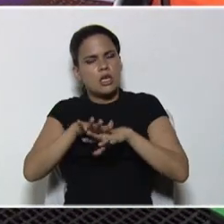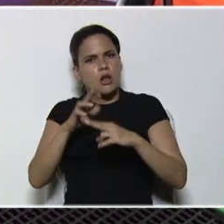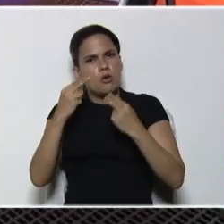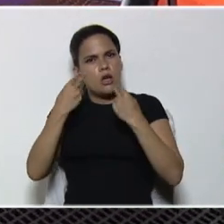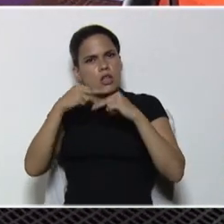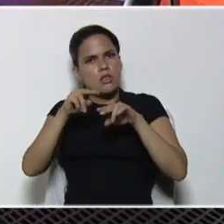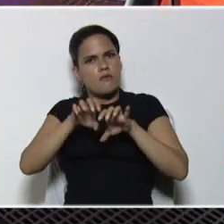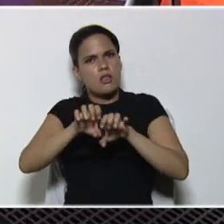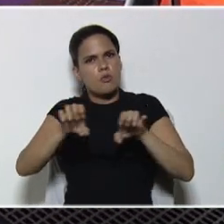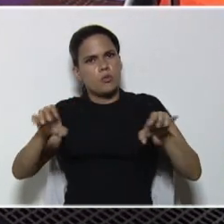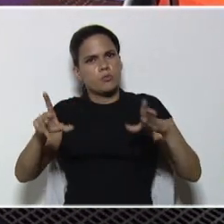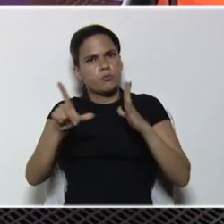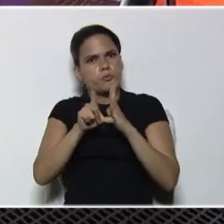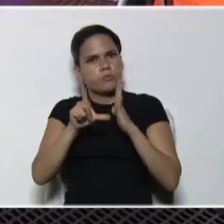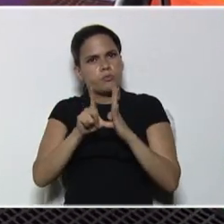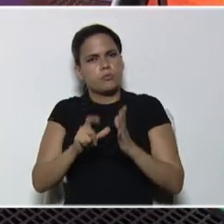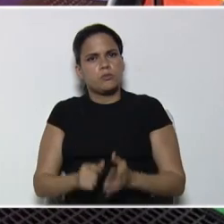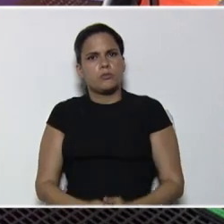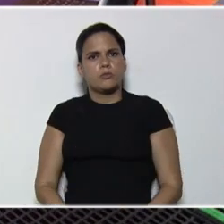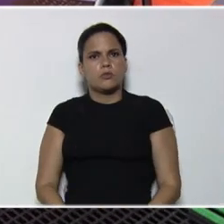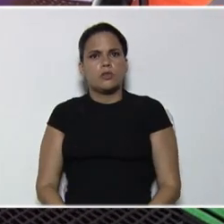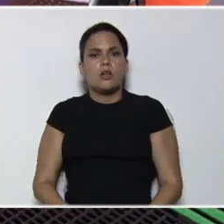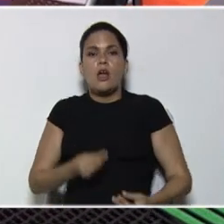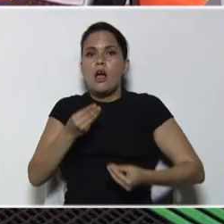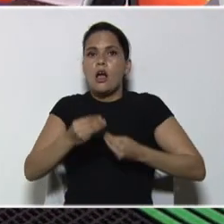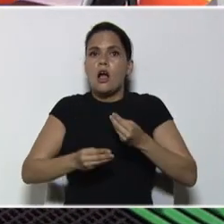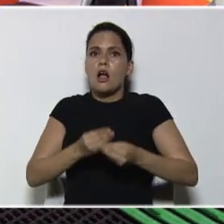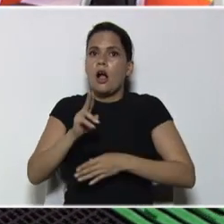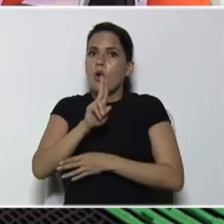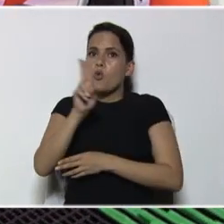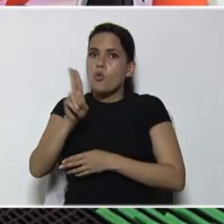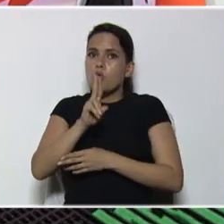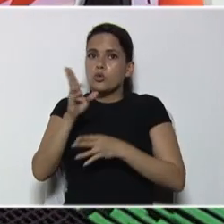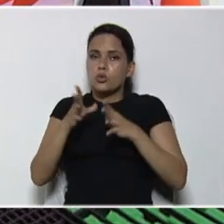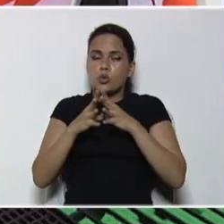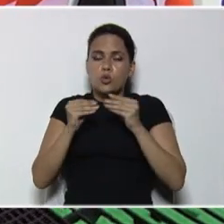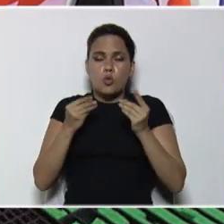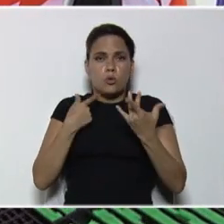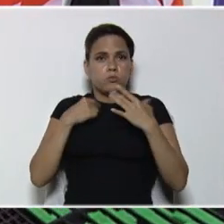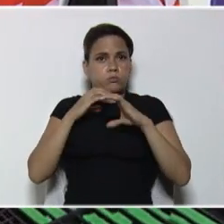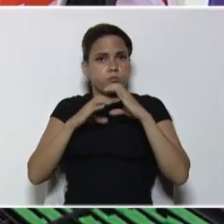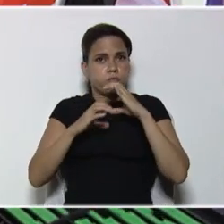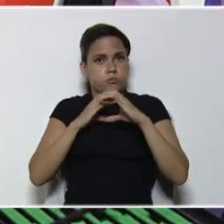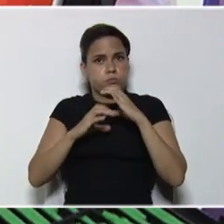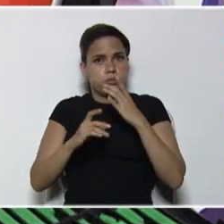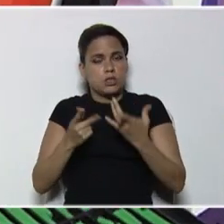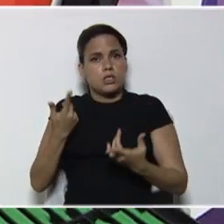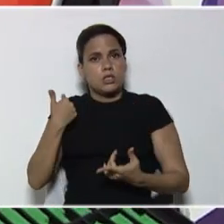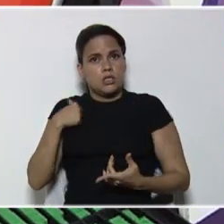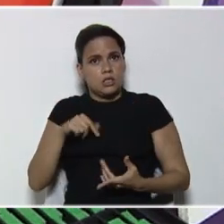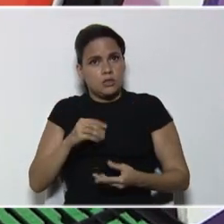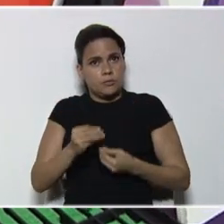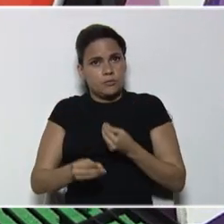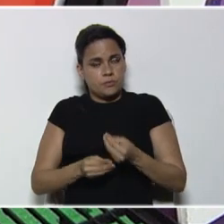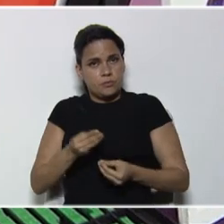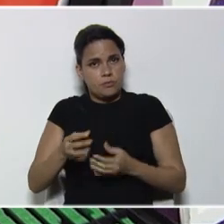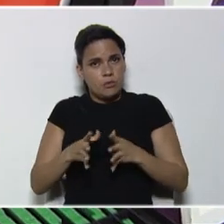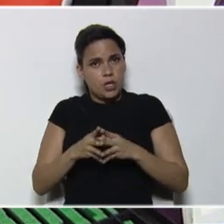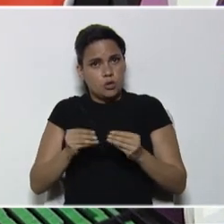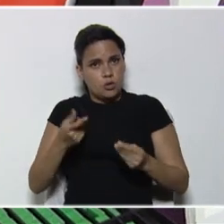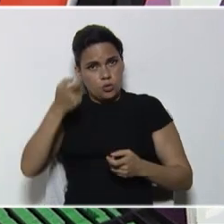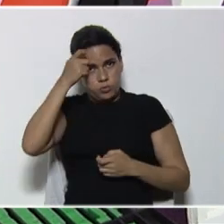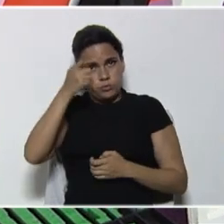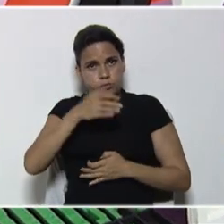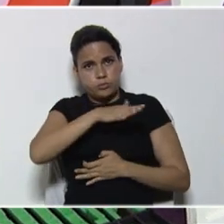nivel, de educación media, hagan uso, de toda esta comunicación, que debe ser efectiva, para toda nuestra